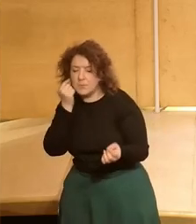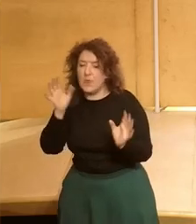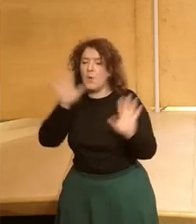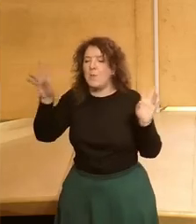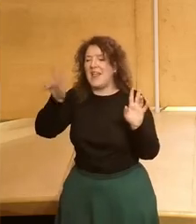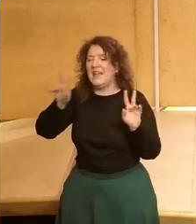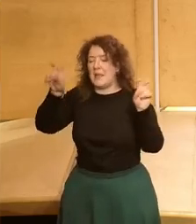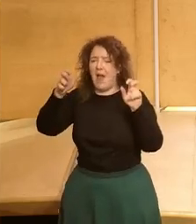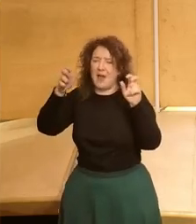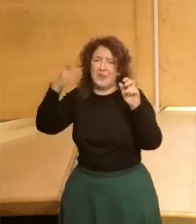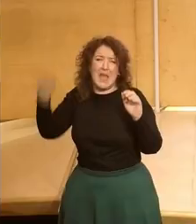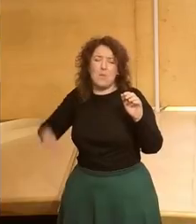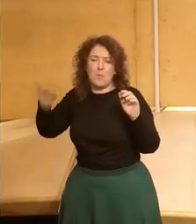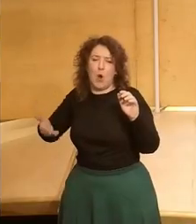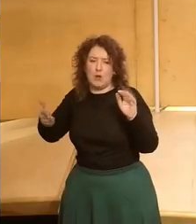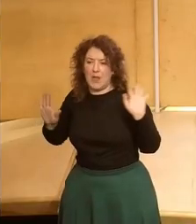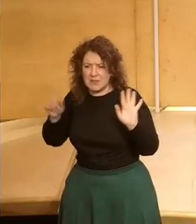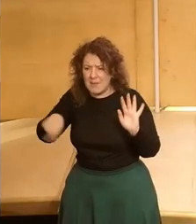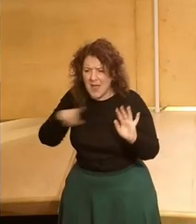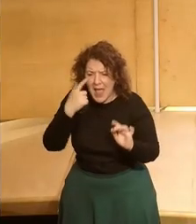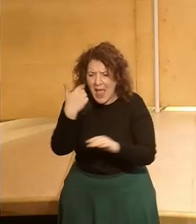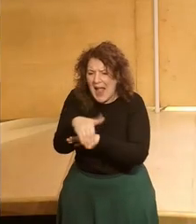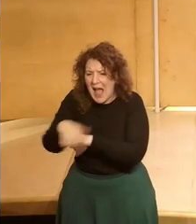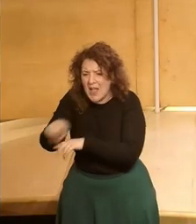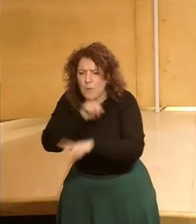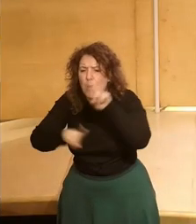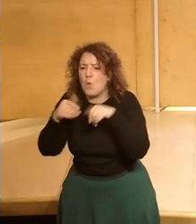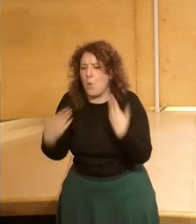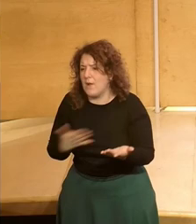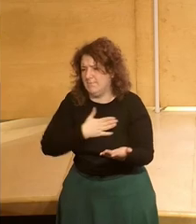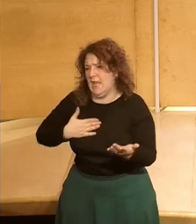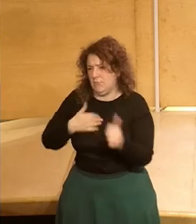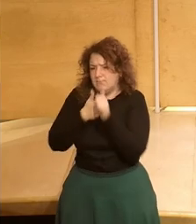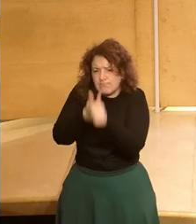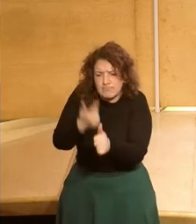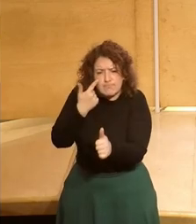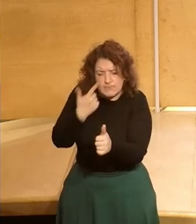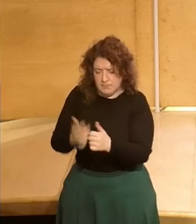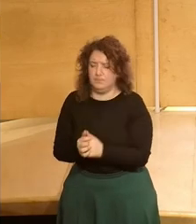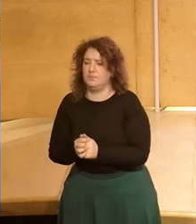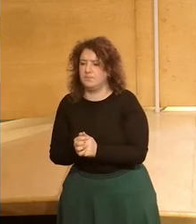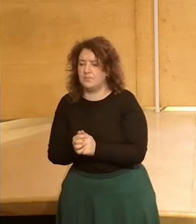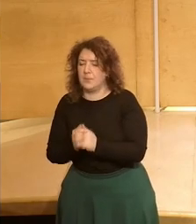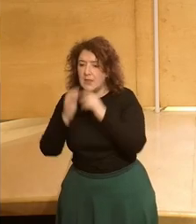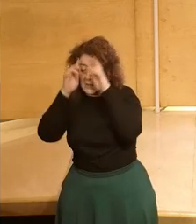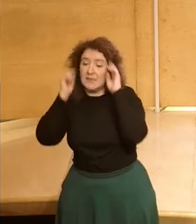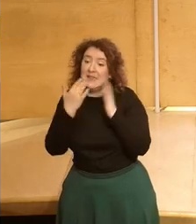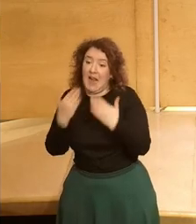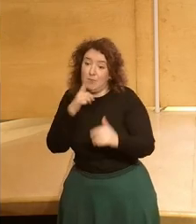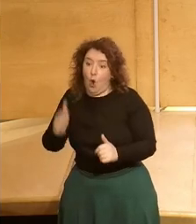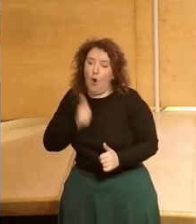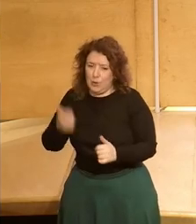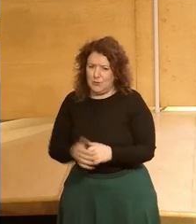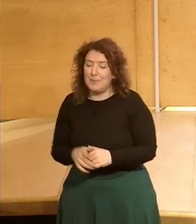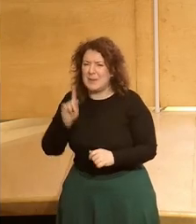grandes temas no perdamos un poco el pulso de la calle así que agradezco de verdad la oportunidad y me gusta además la pregunta de dónde